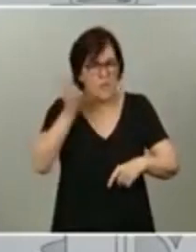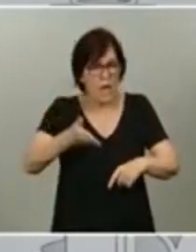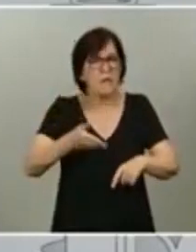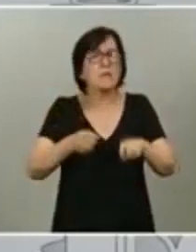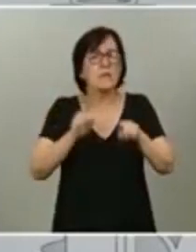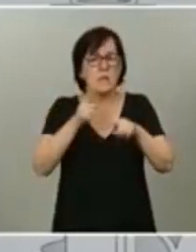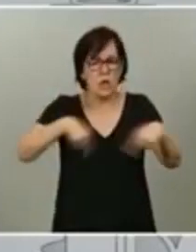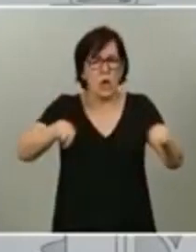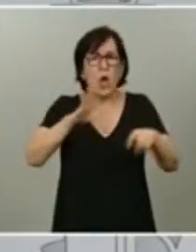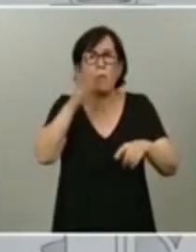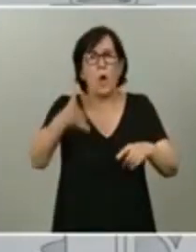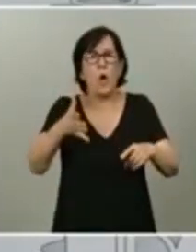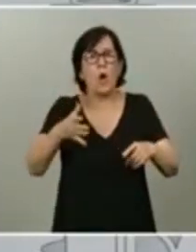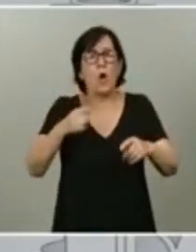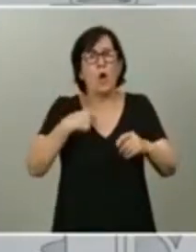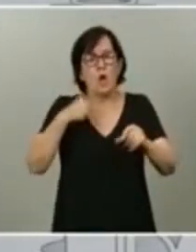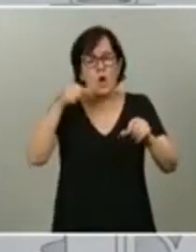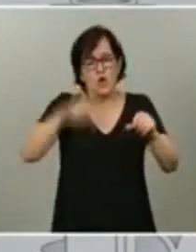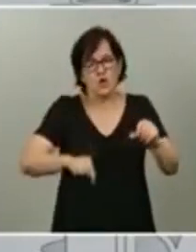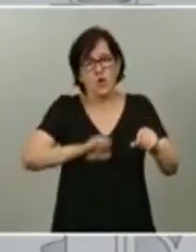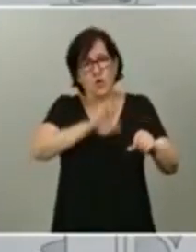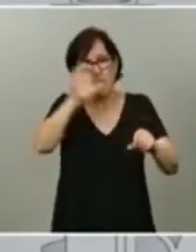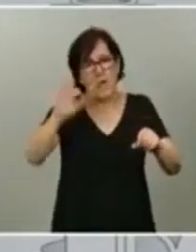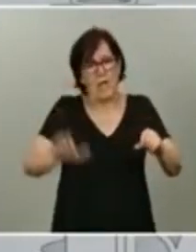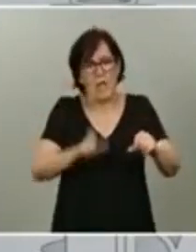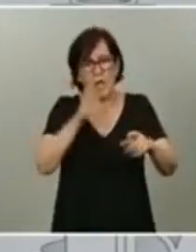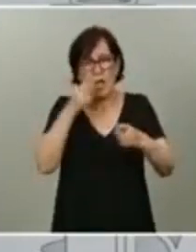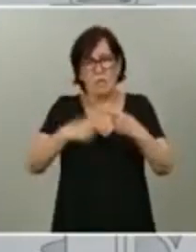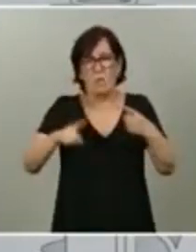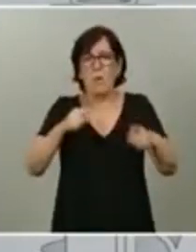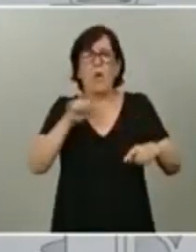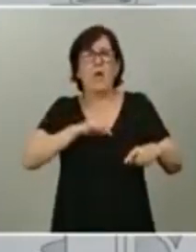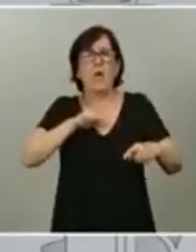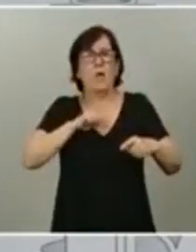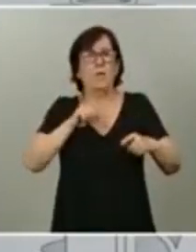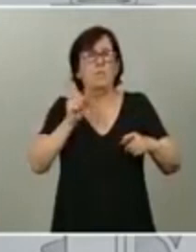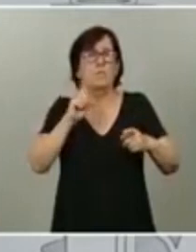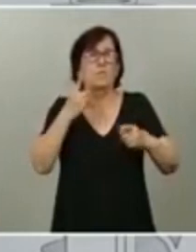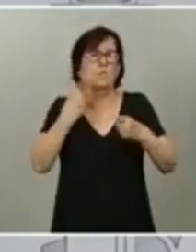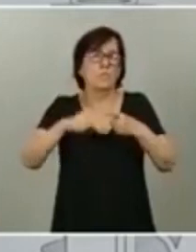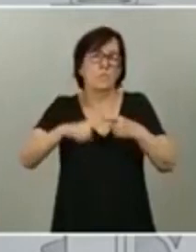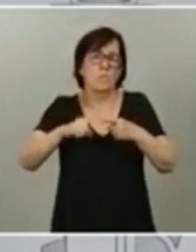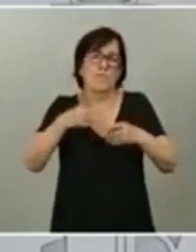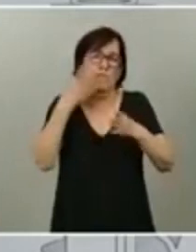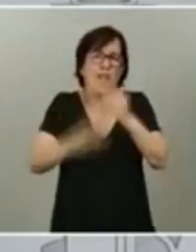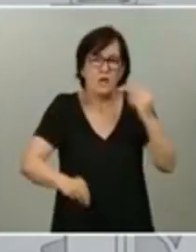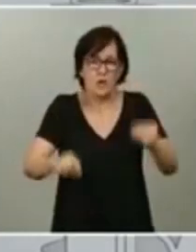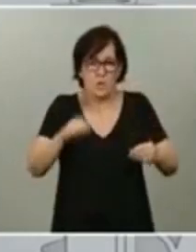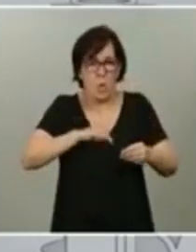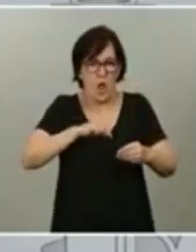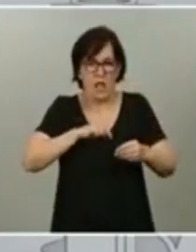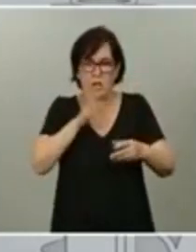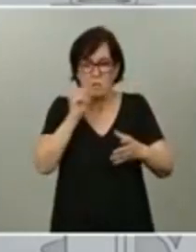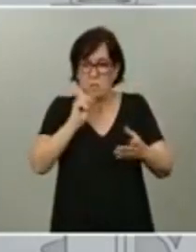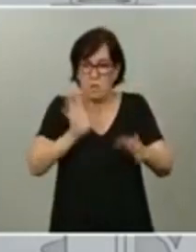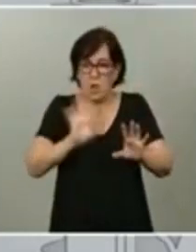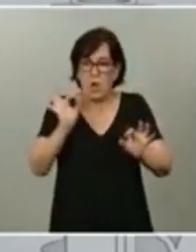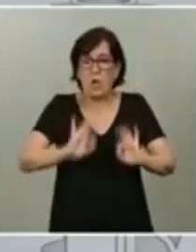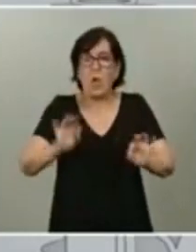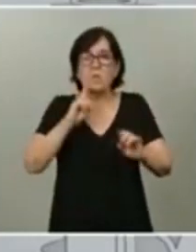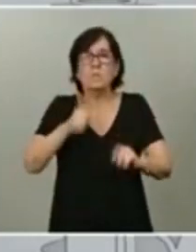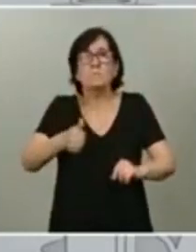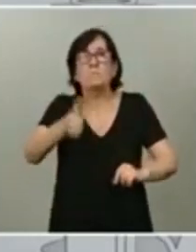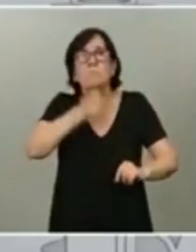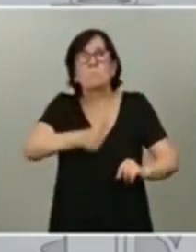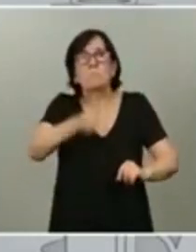los pueblos del sur de Europa por supuestos defectos morales que no eran tales. Pero lo cierto es que no fue ninguna penitencia lo que enderezó la